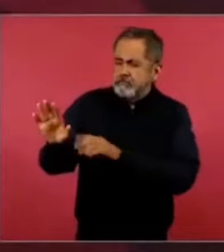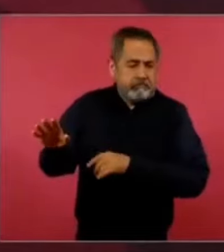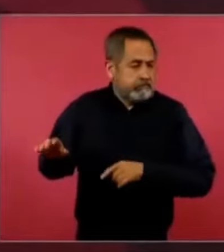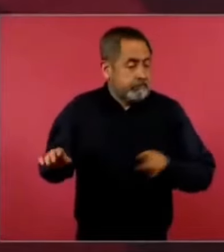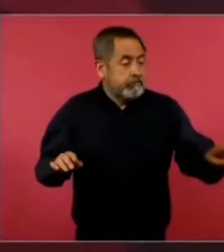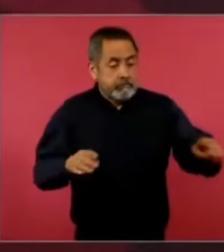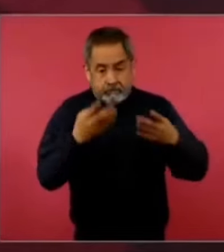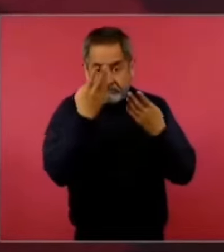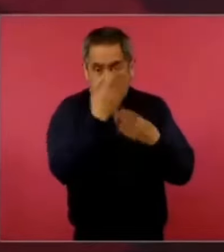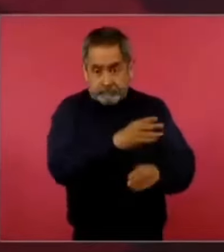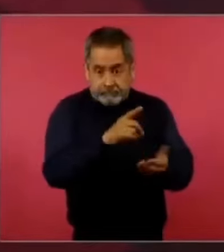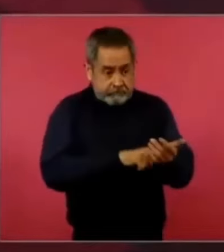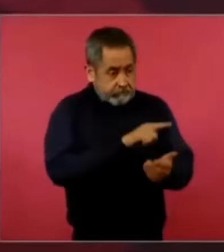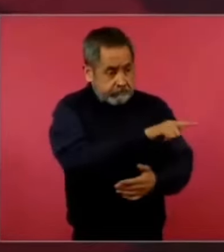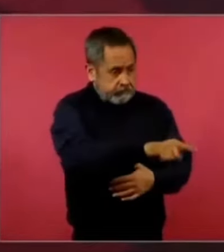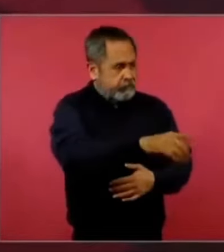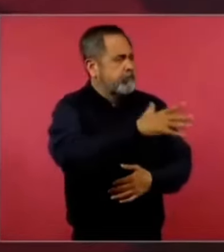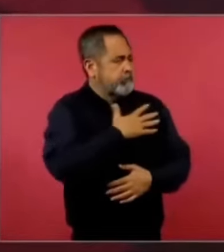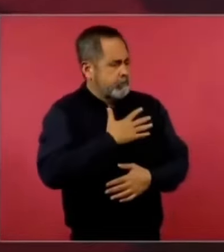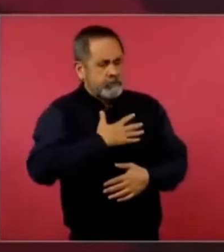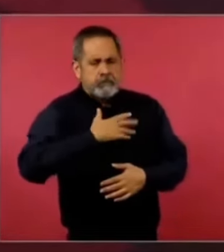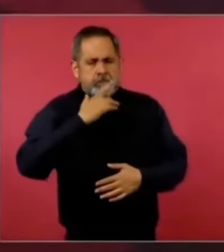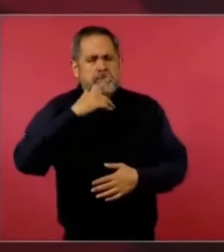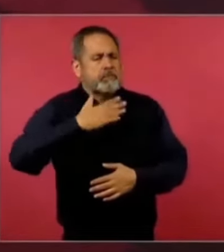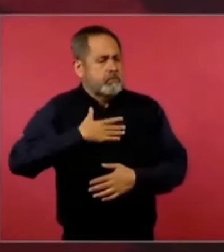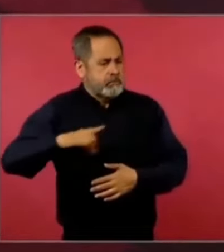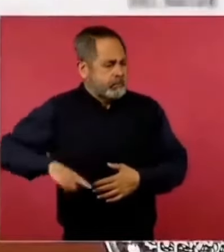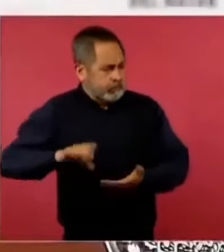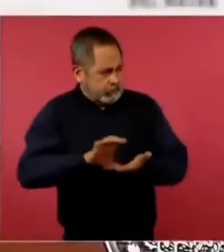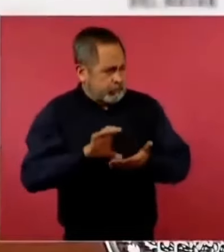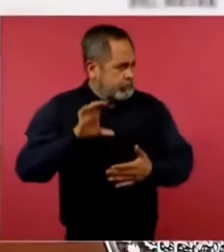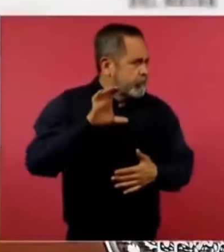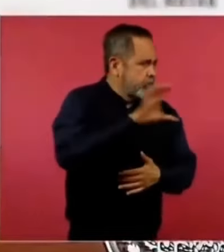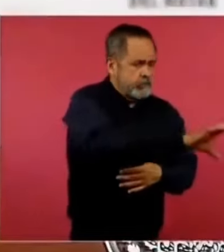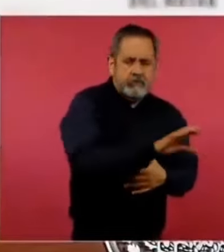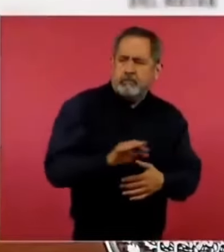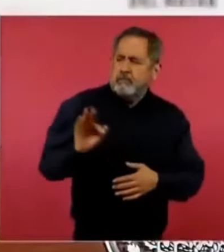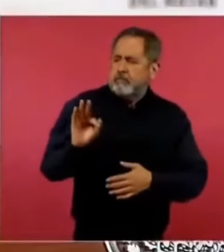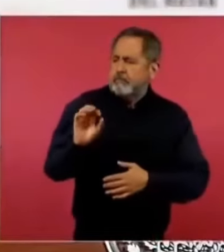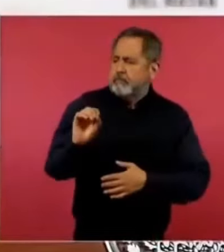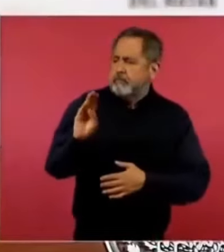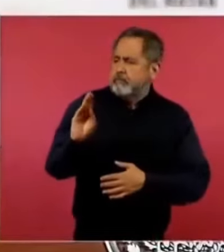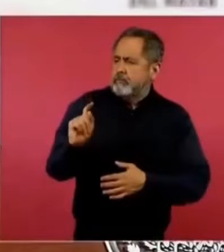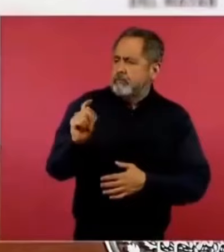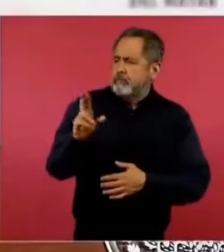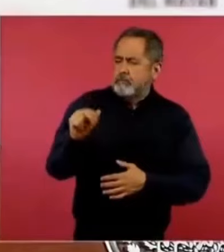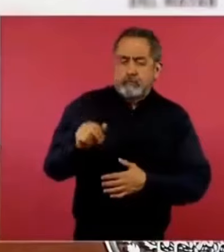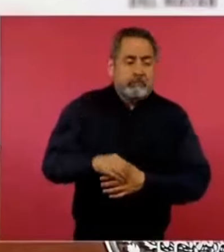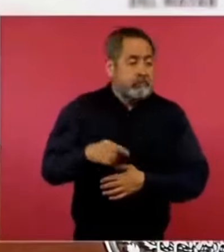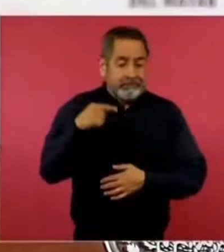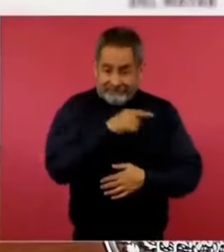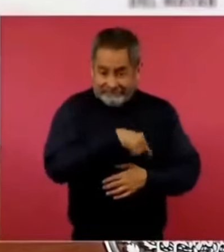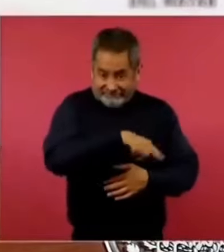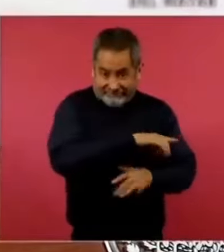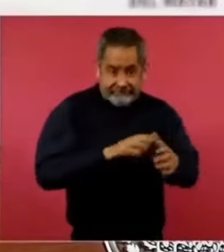de unos cuantos en deuda pública, si ellos se enriquecieron